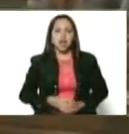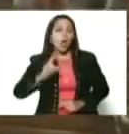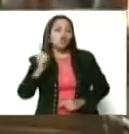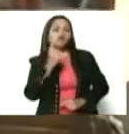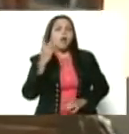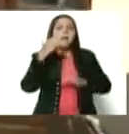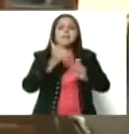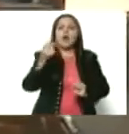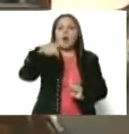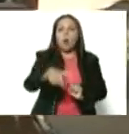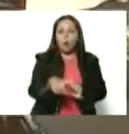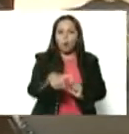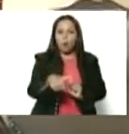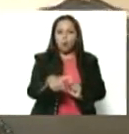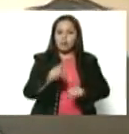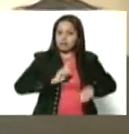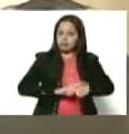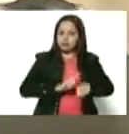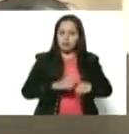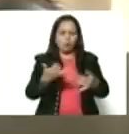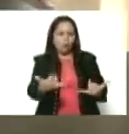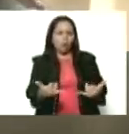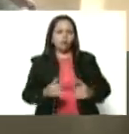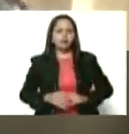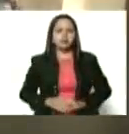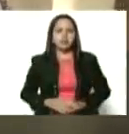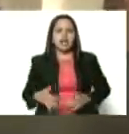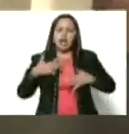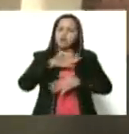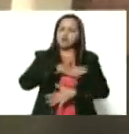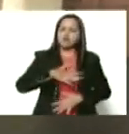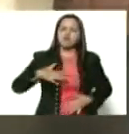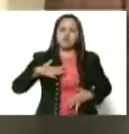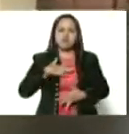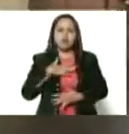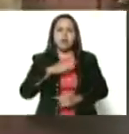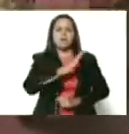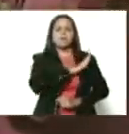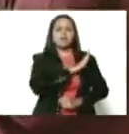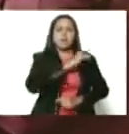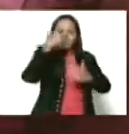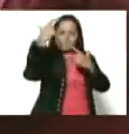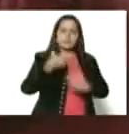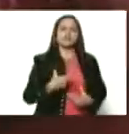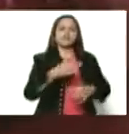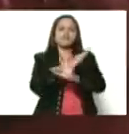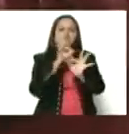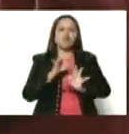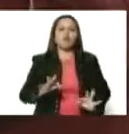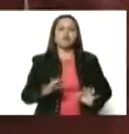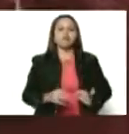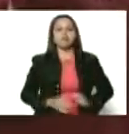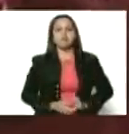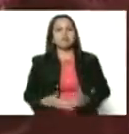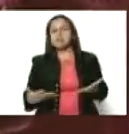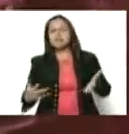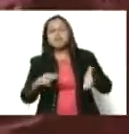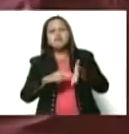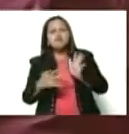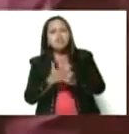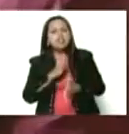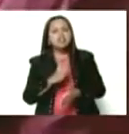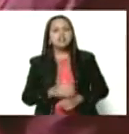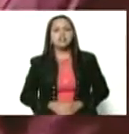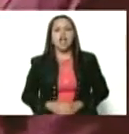hoy, por hoy. Es a gozar de mi propia personalidad. Es decir, a ser